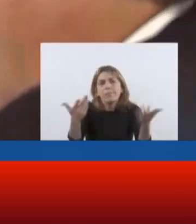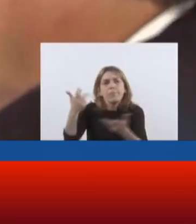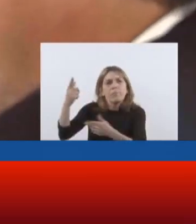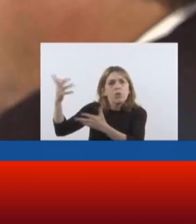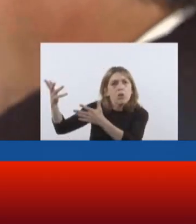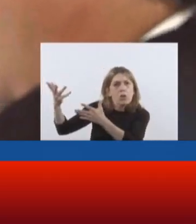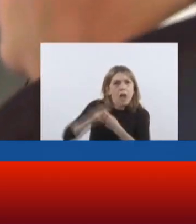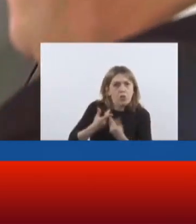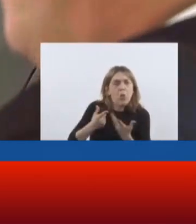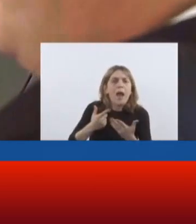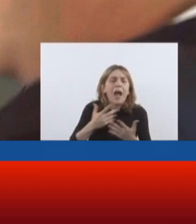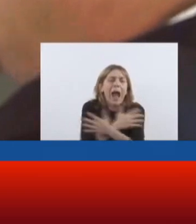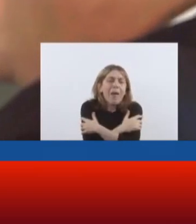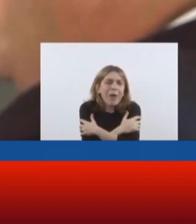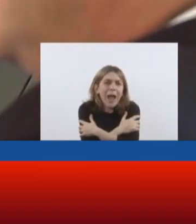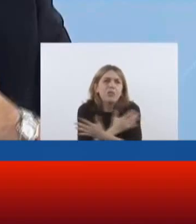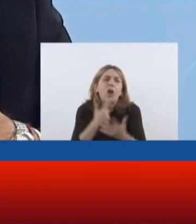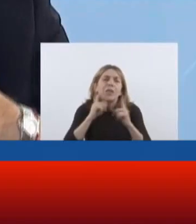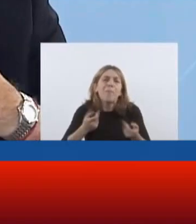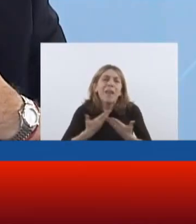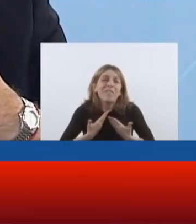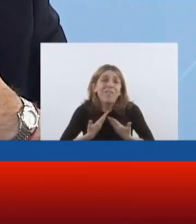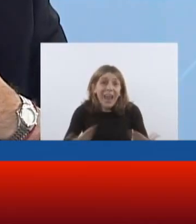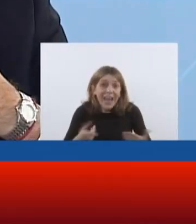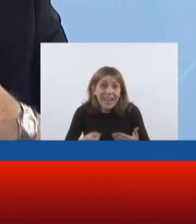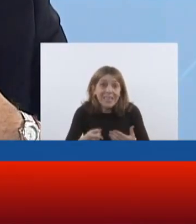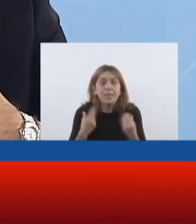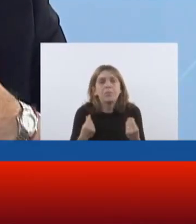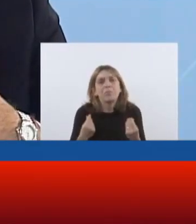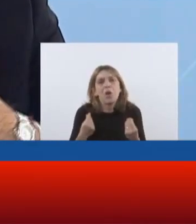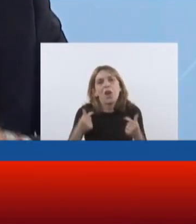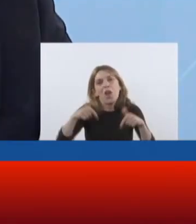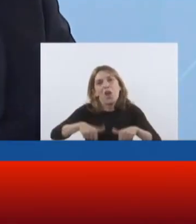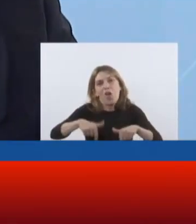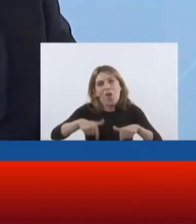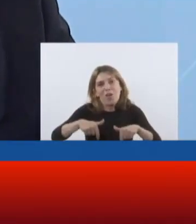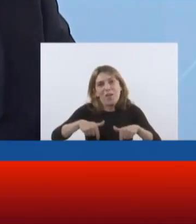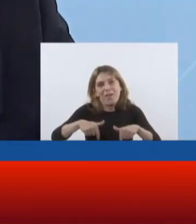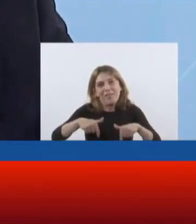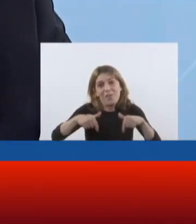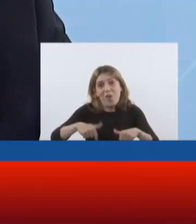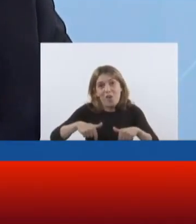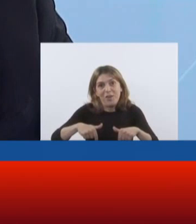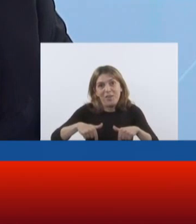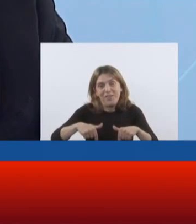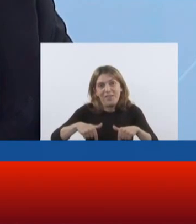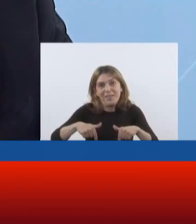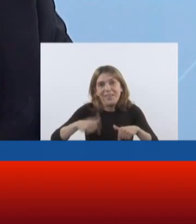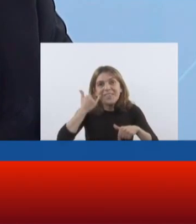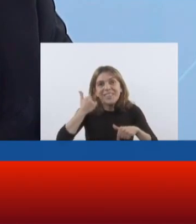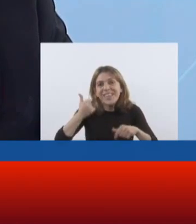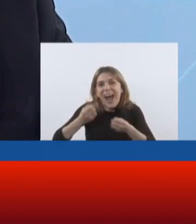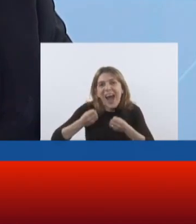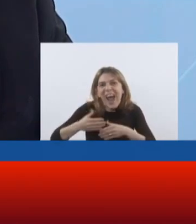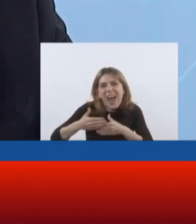sincero abrazo. Muy feliz, además, porque hoy empezamos ya